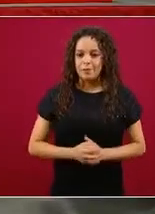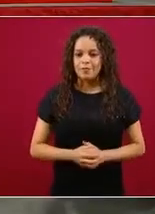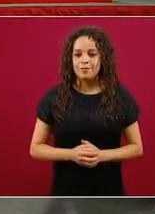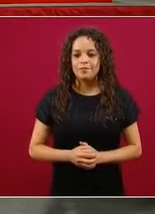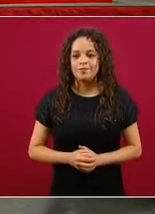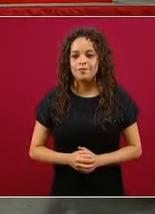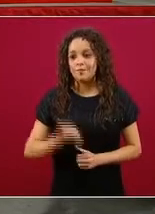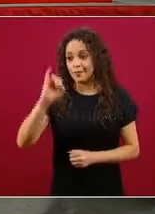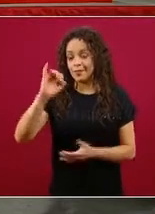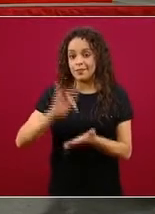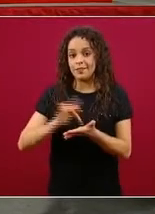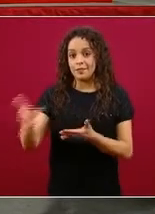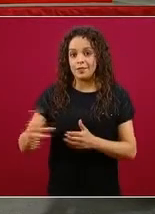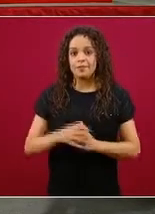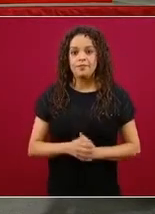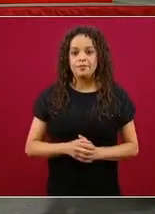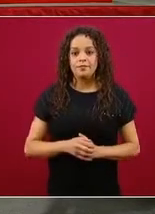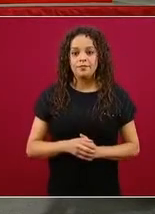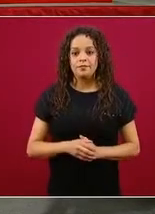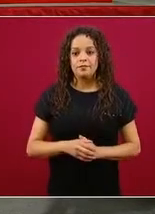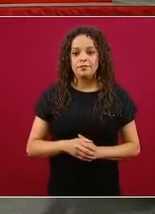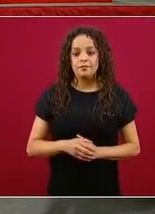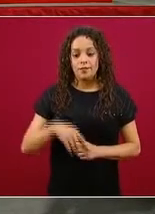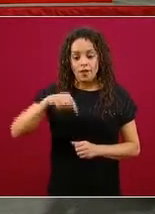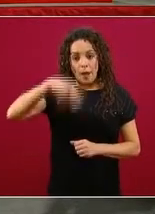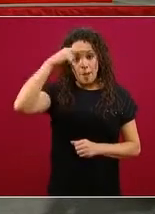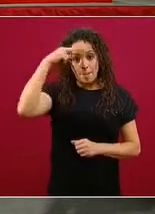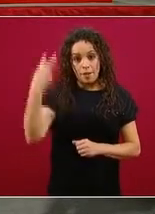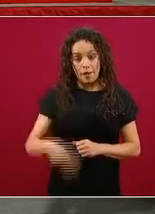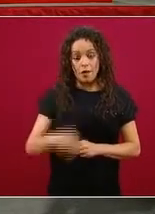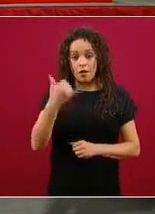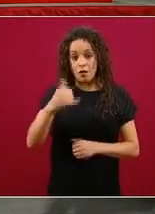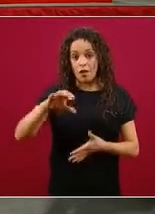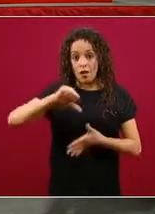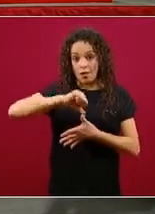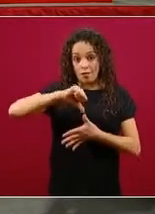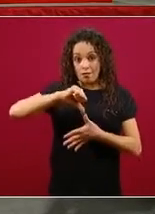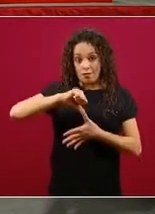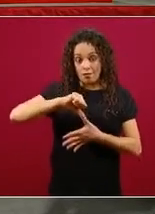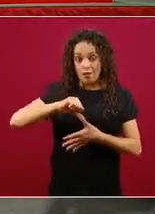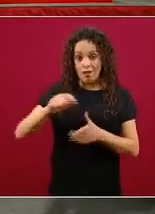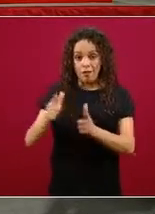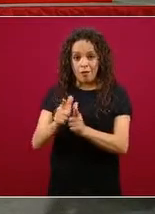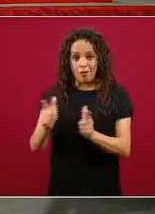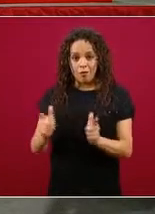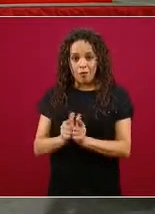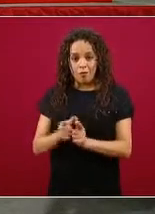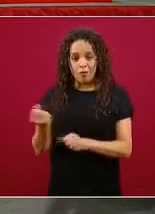es el grupo sanguíneo más común en México y en América Latina el grupo sanguíneo A